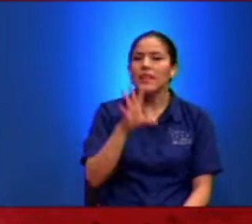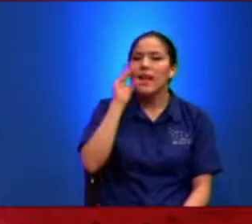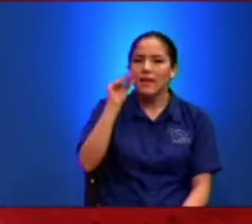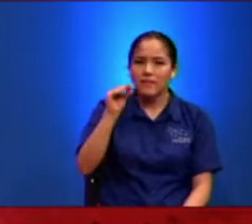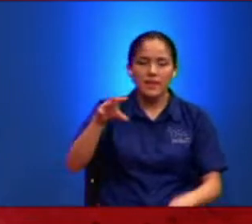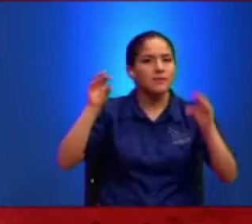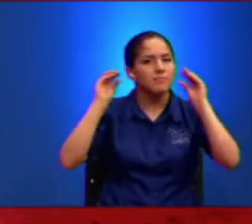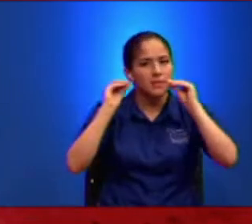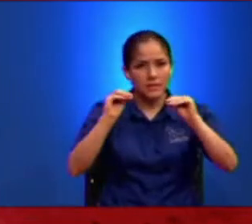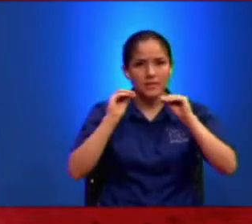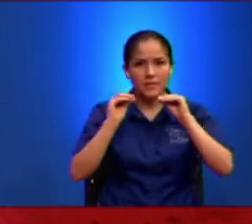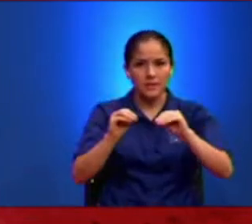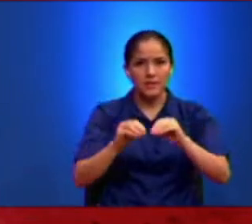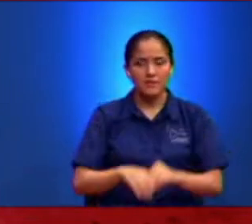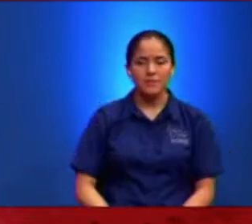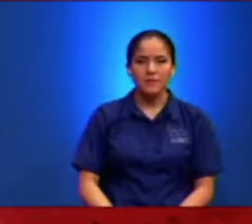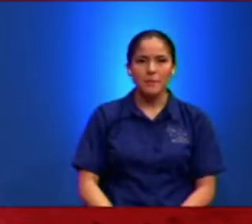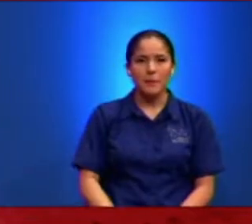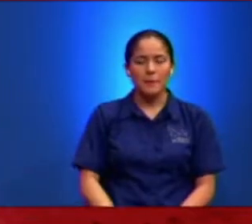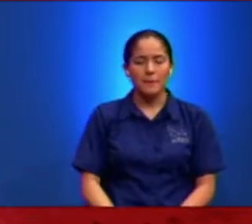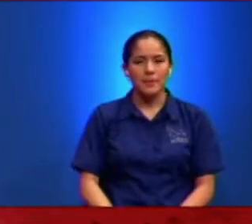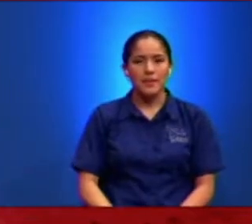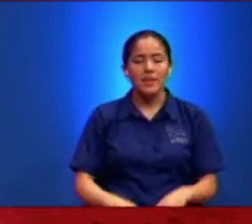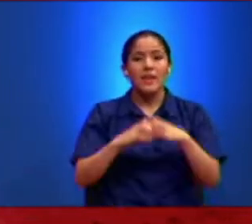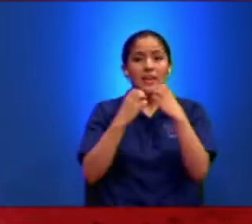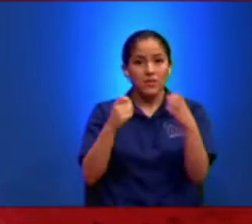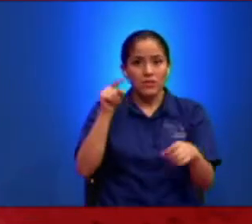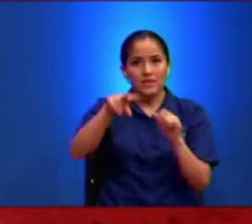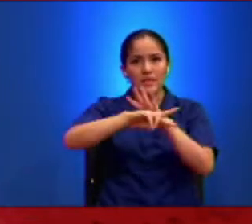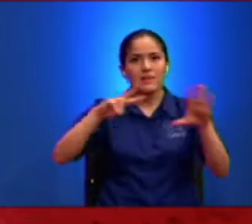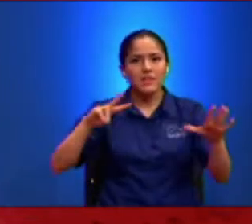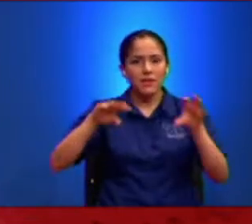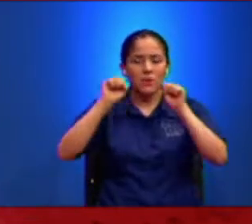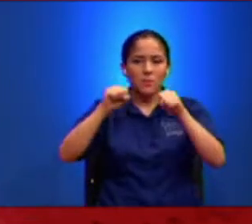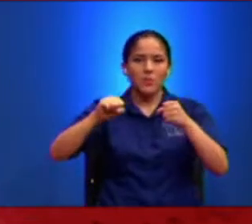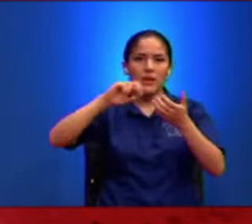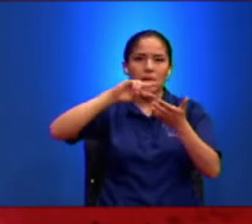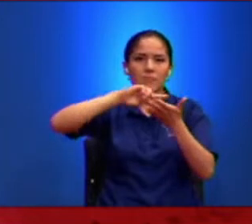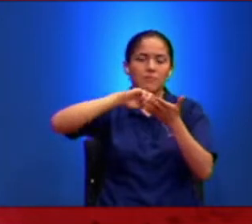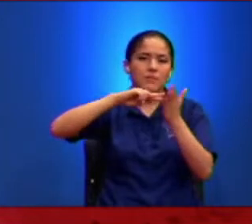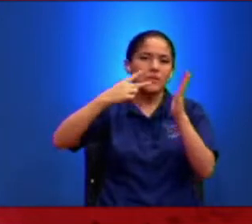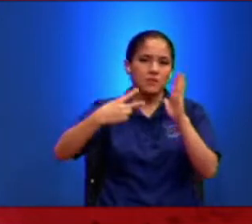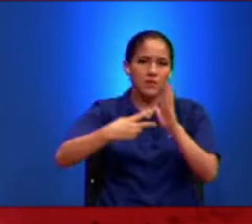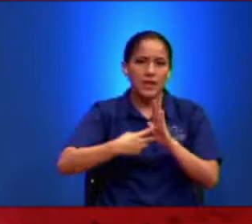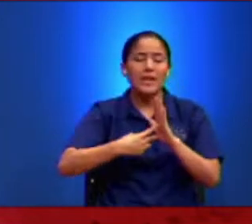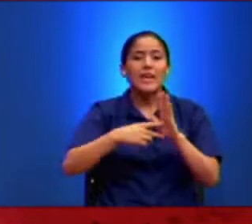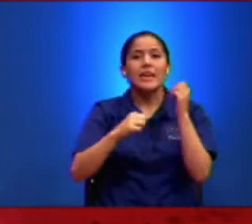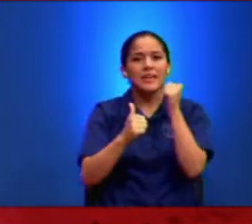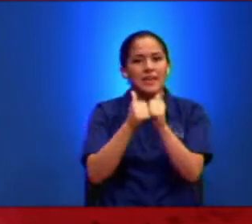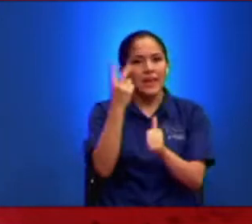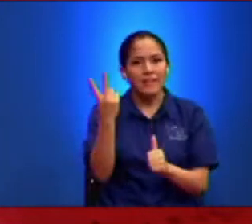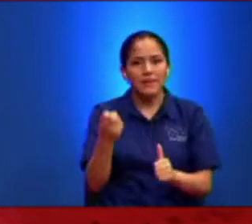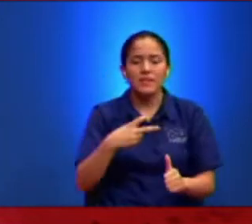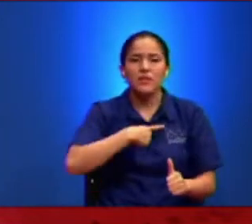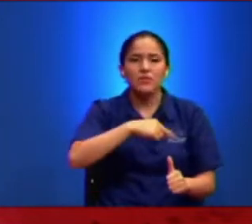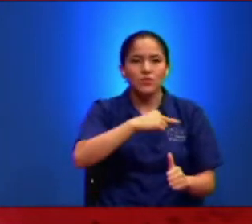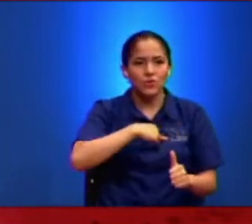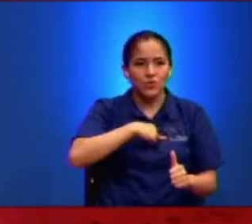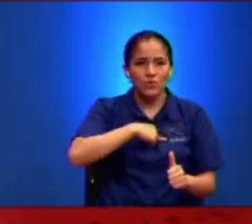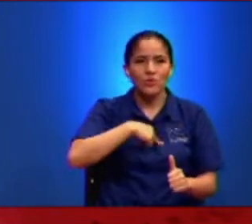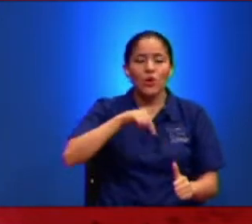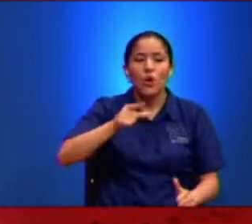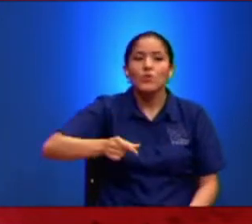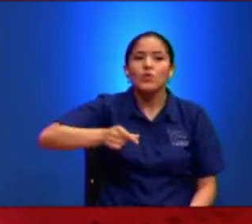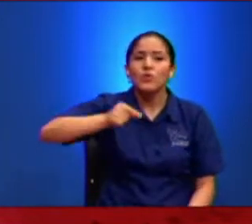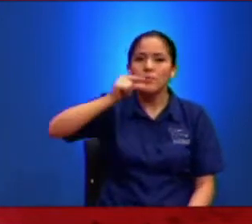Enseñar Entonces este versículo se podría haber traducido Cada vez que tomamos la Santa Cena Parafraseado Cada